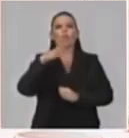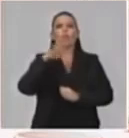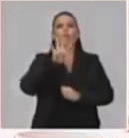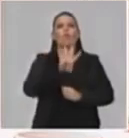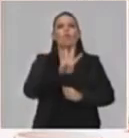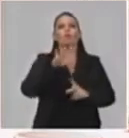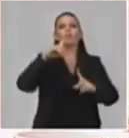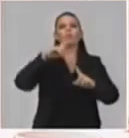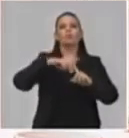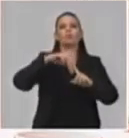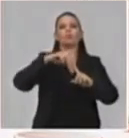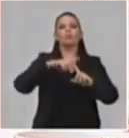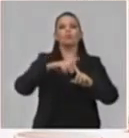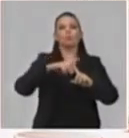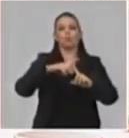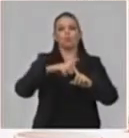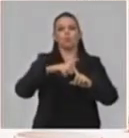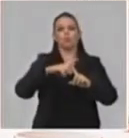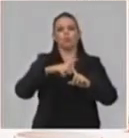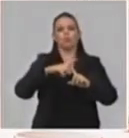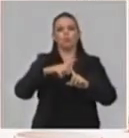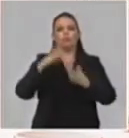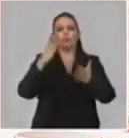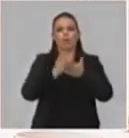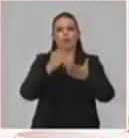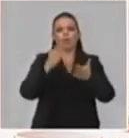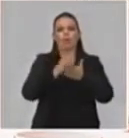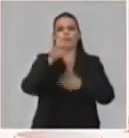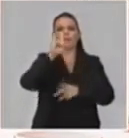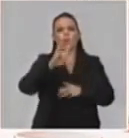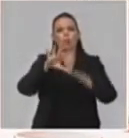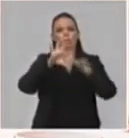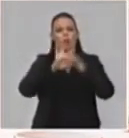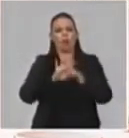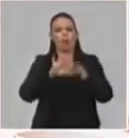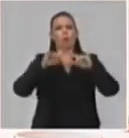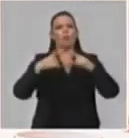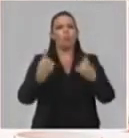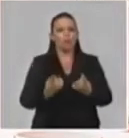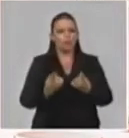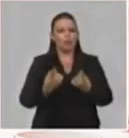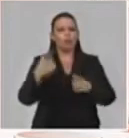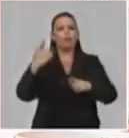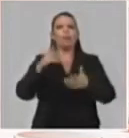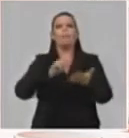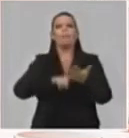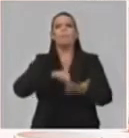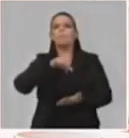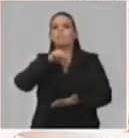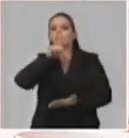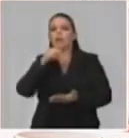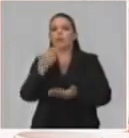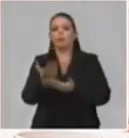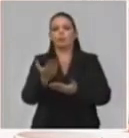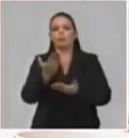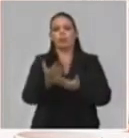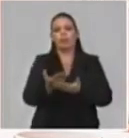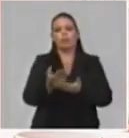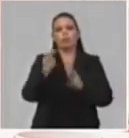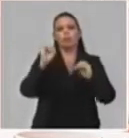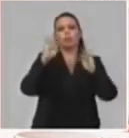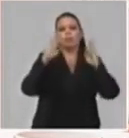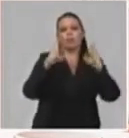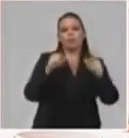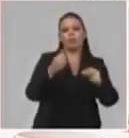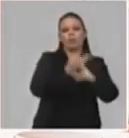incorporación que hicimos a partir de las solicitudes de los padres, de los propios estudiantes, noveno grado en las asignaturas matemáticas, español, historia de